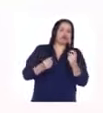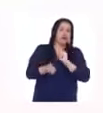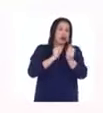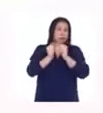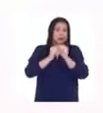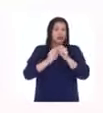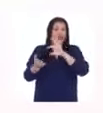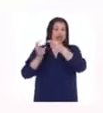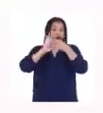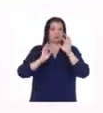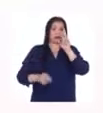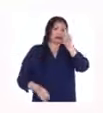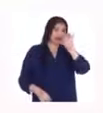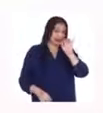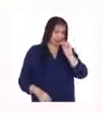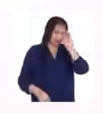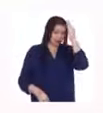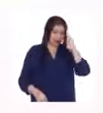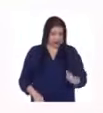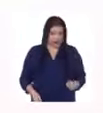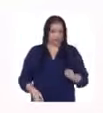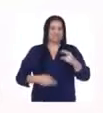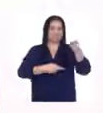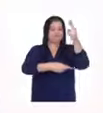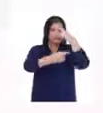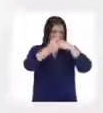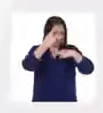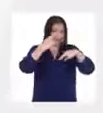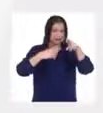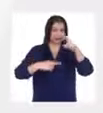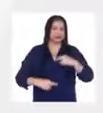Olimpiadas de Río. Ya volvemos.